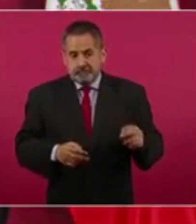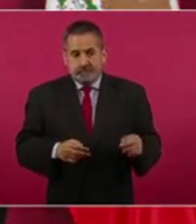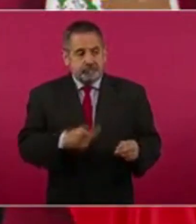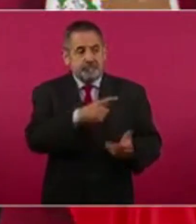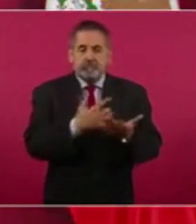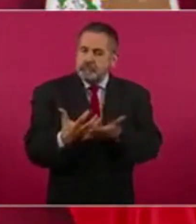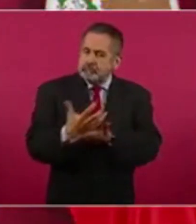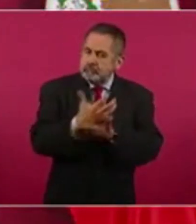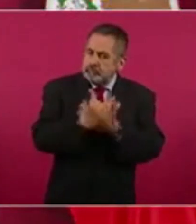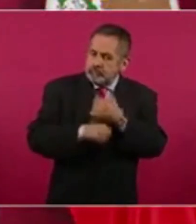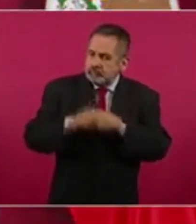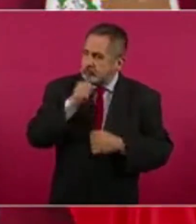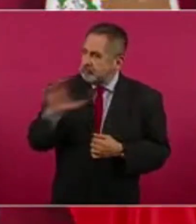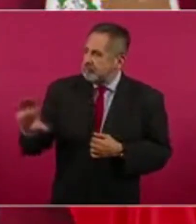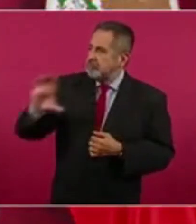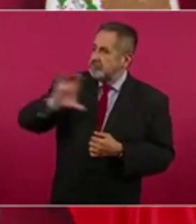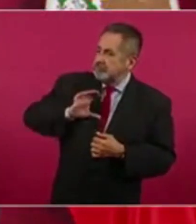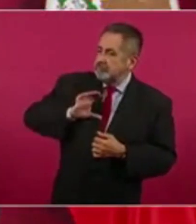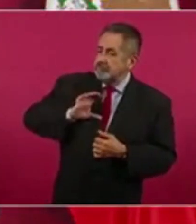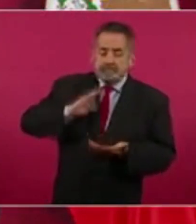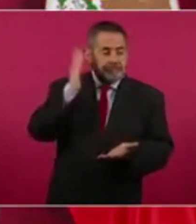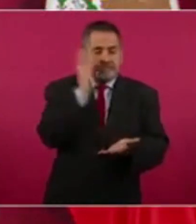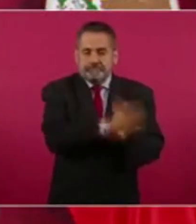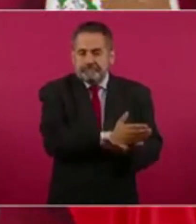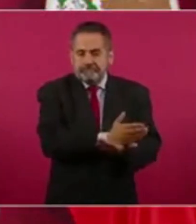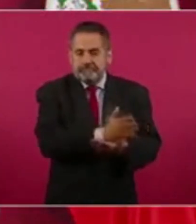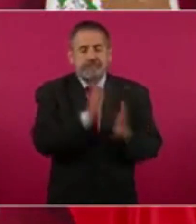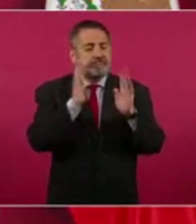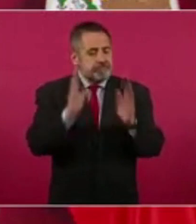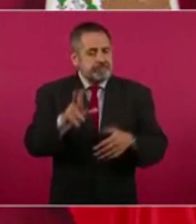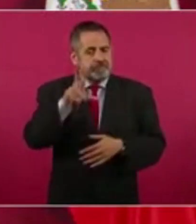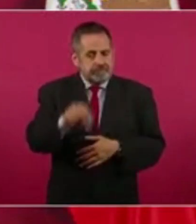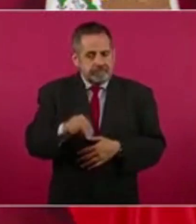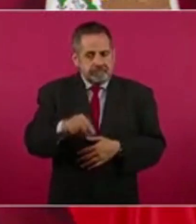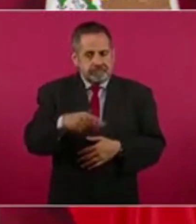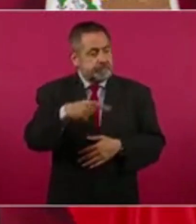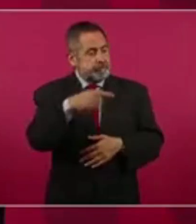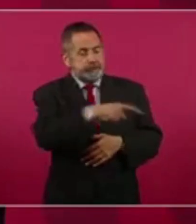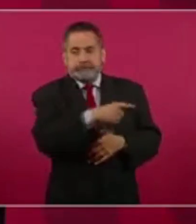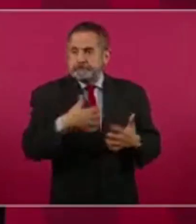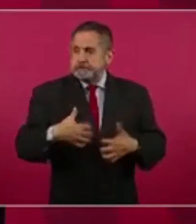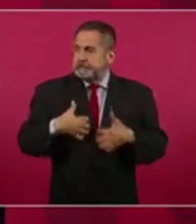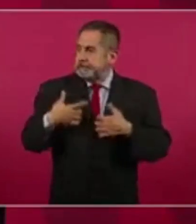jugosos y les molesta muchísimo